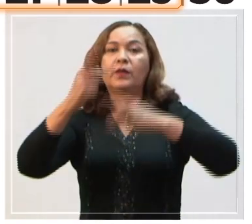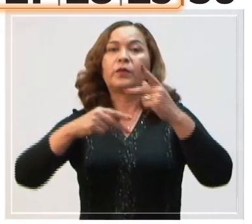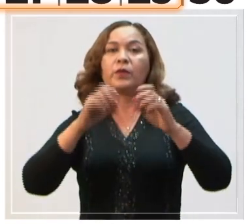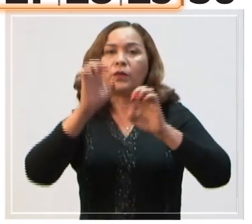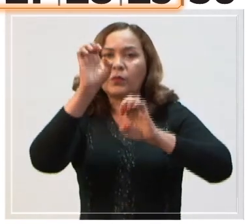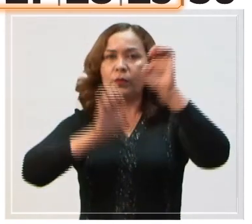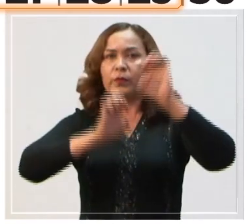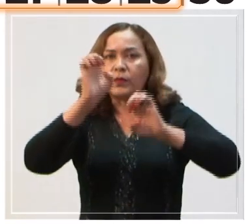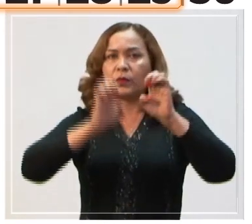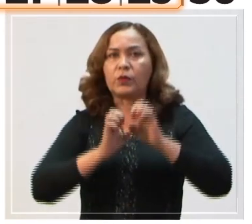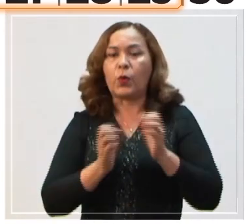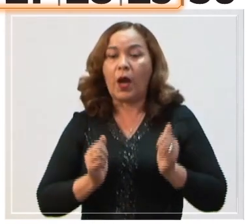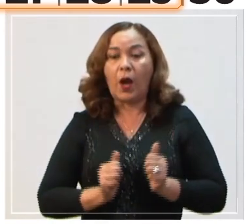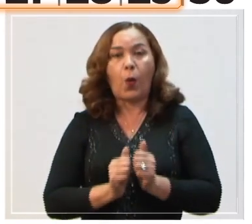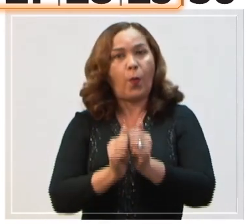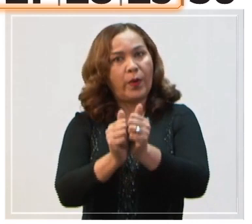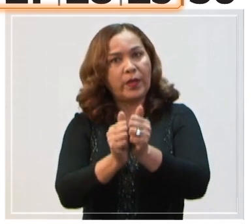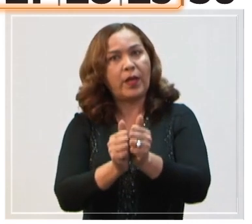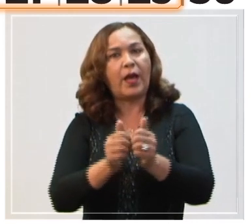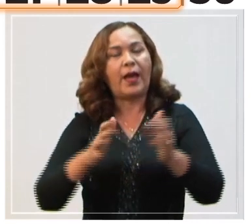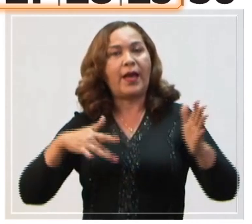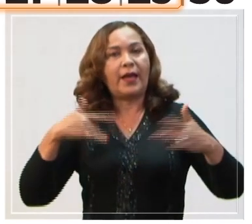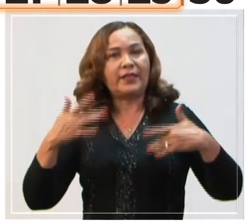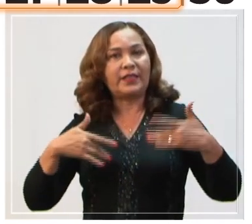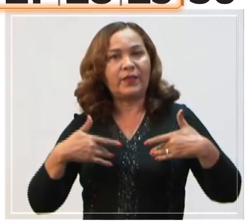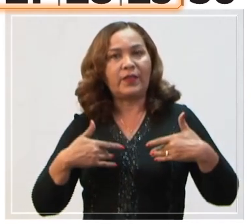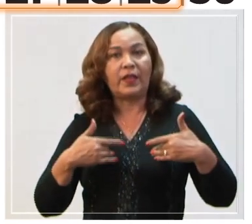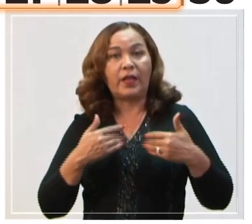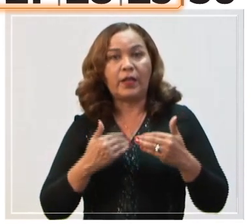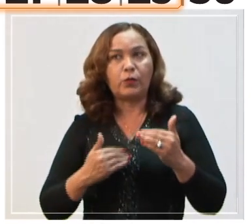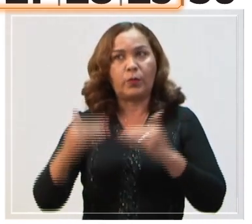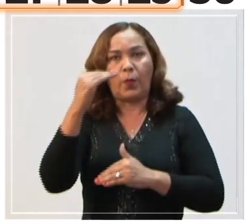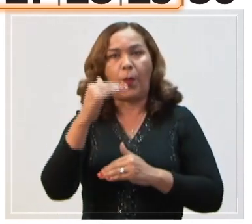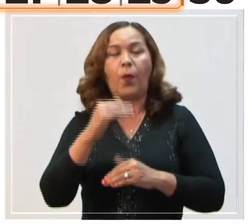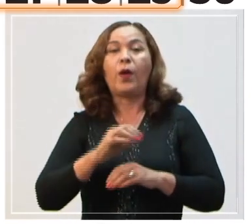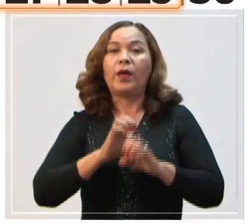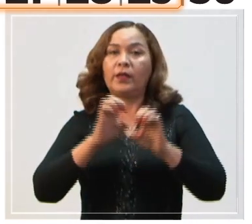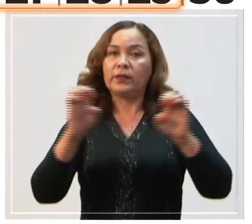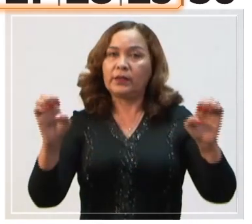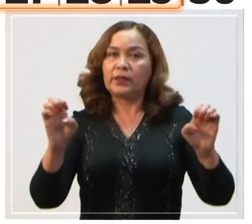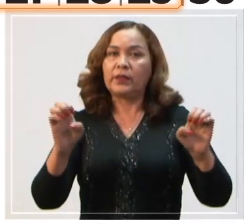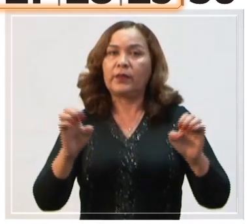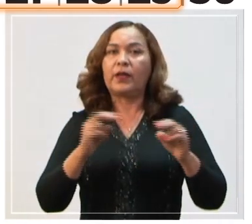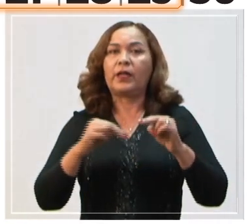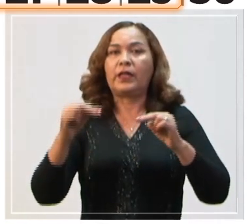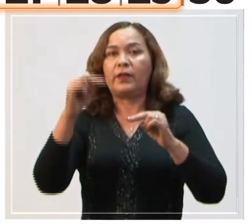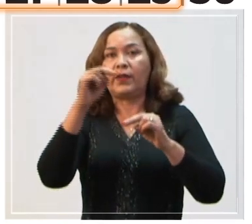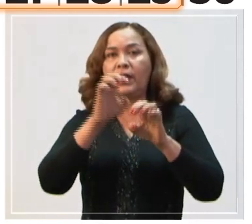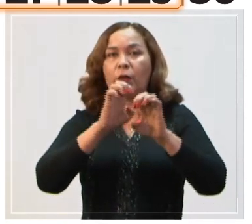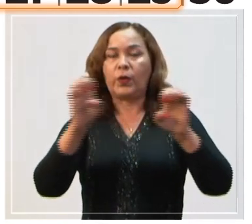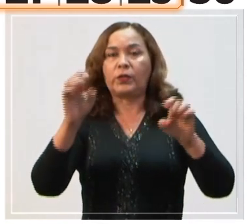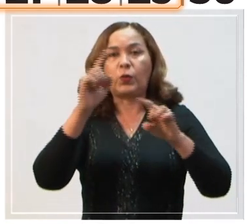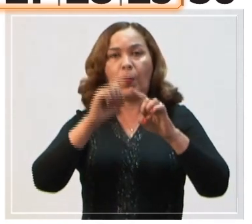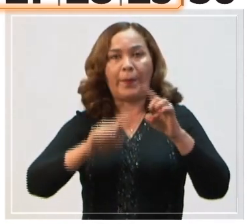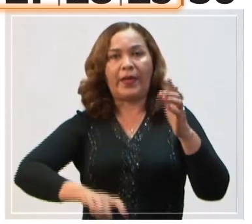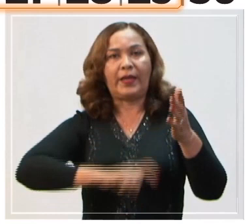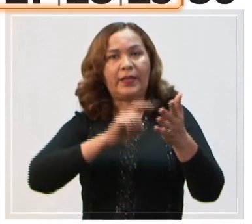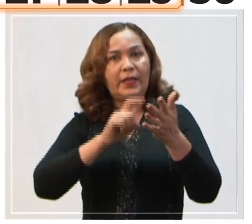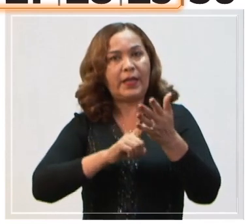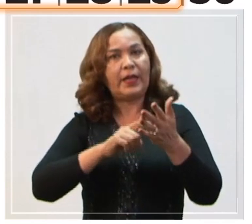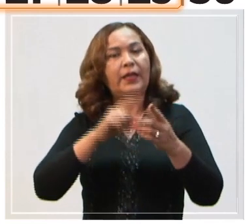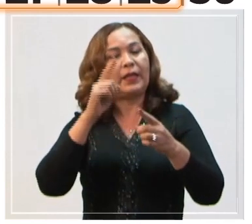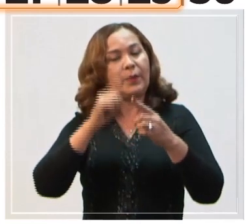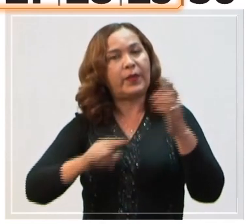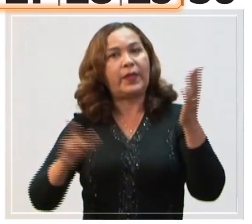Proceso de Revisión, acompañado con actividades de superación pedagógica de los niveles de educación